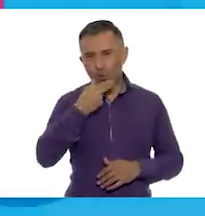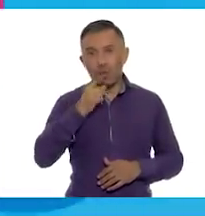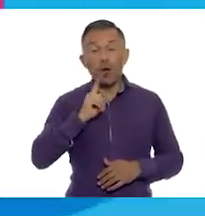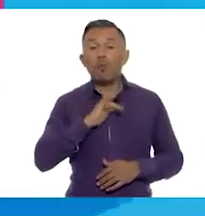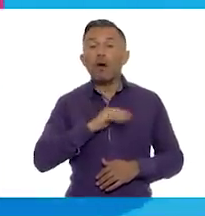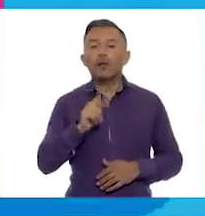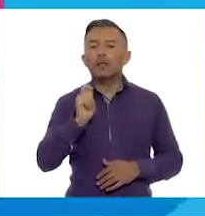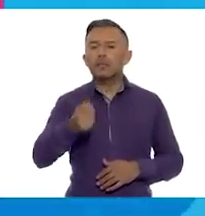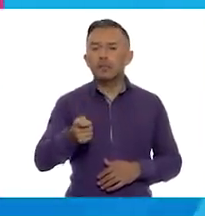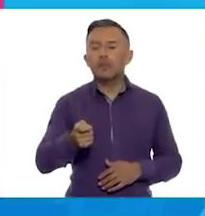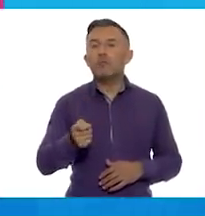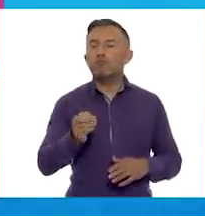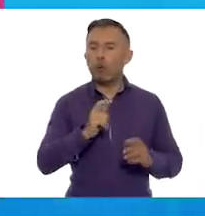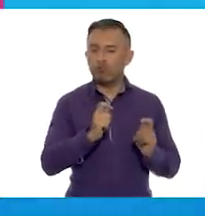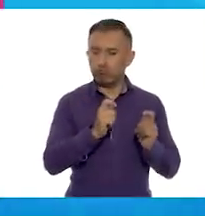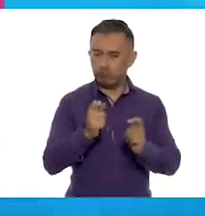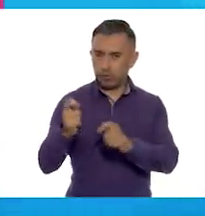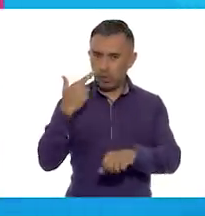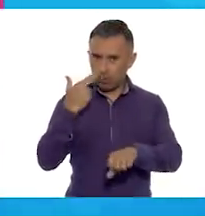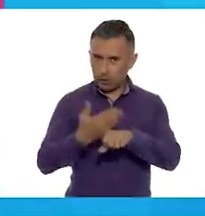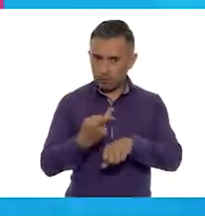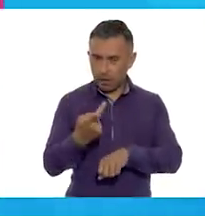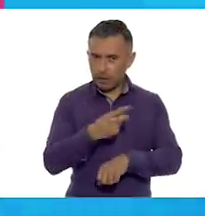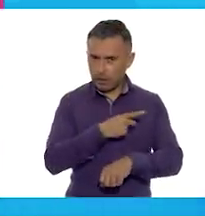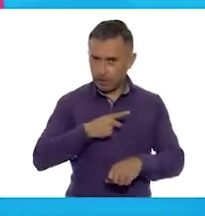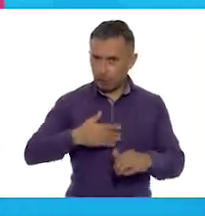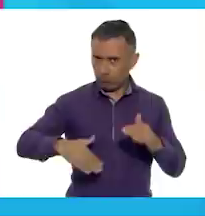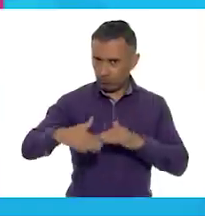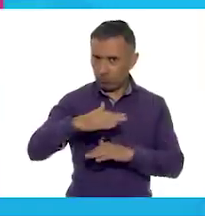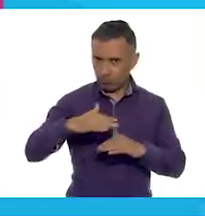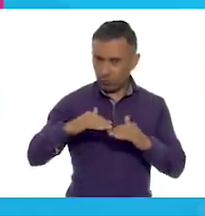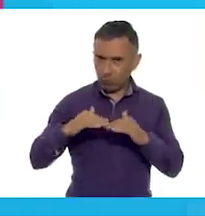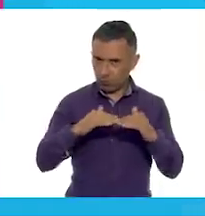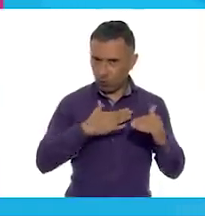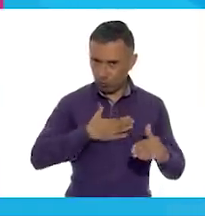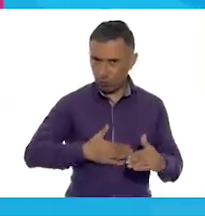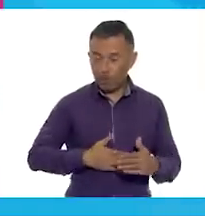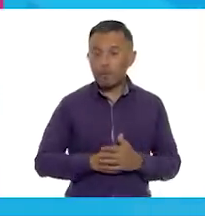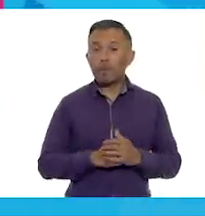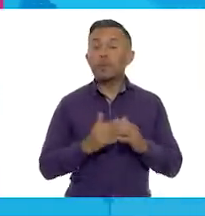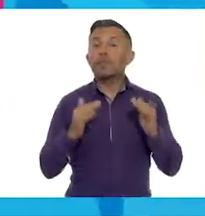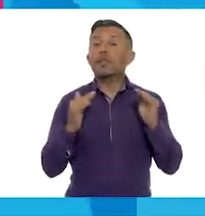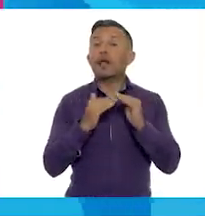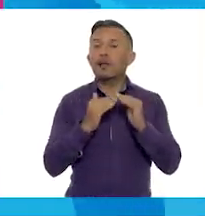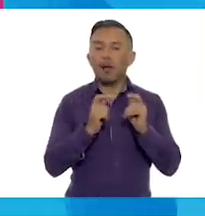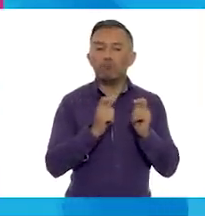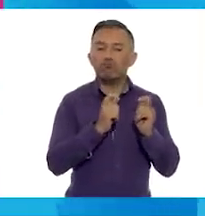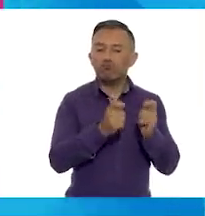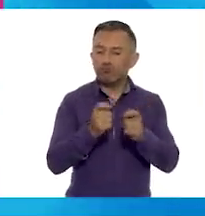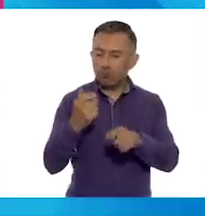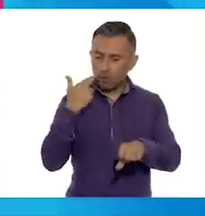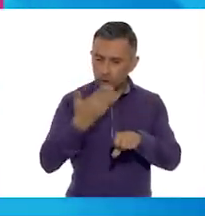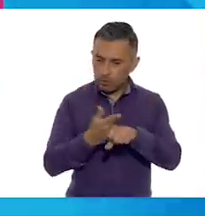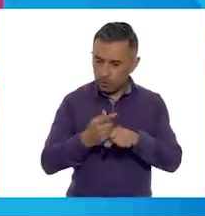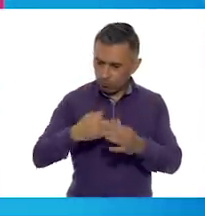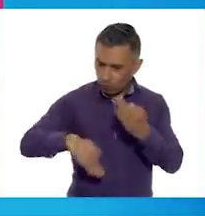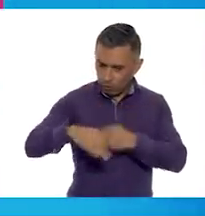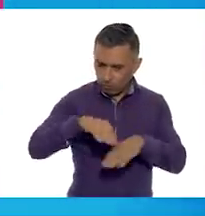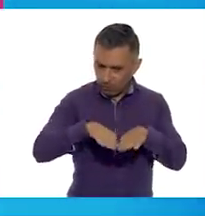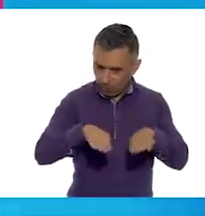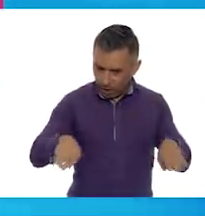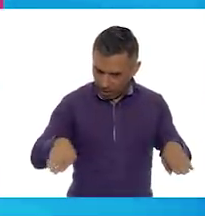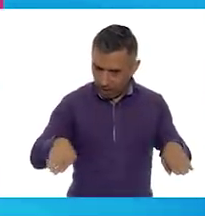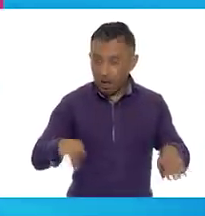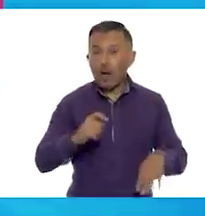tareas de una manera justa. En casa se reparten las tareas de manera equitativa y niñas y niños ayudan a recoger